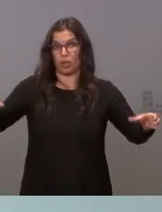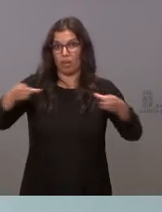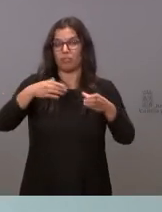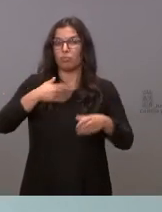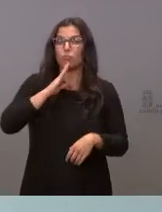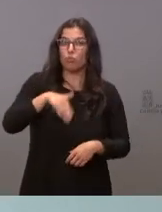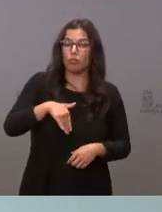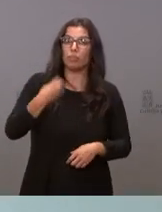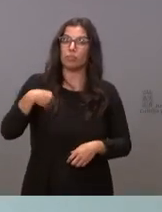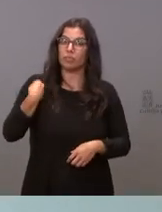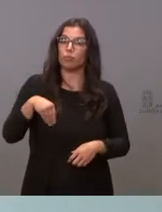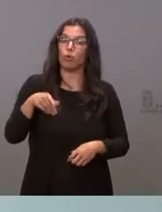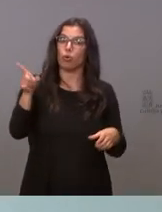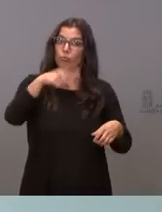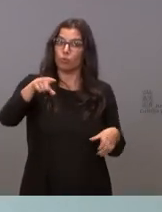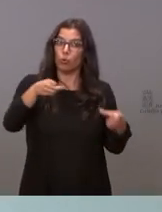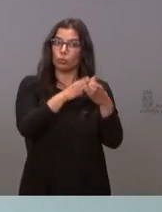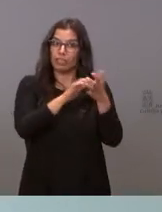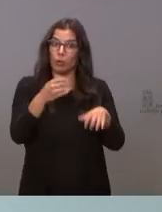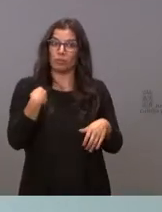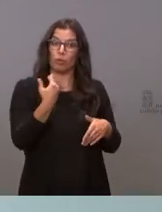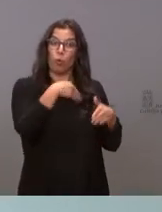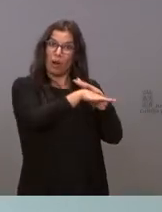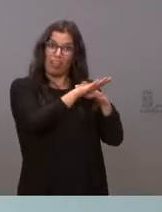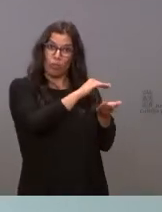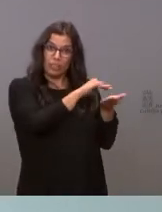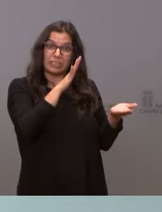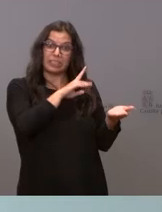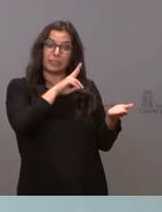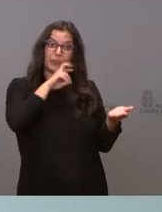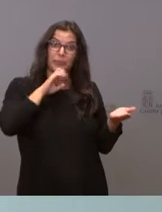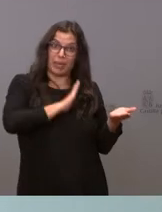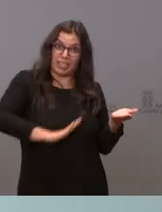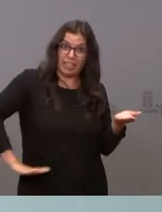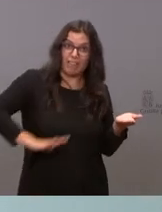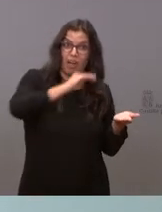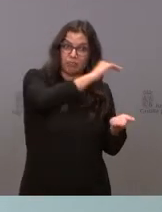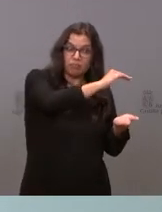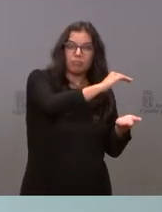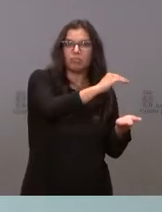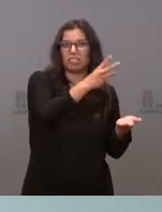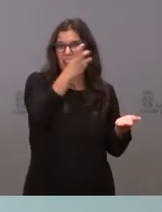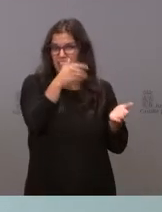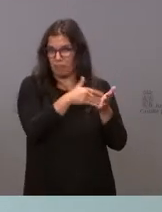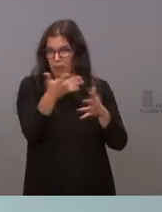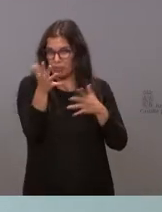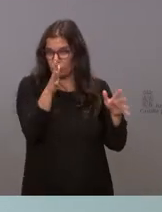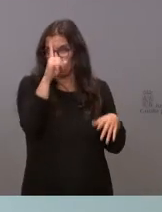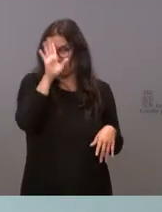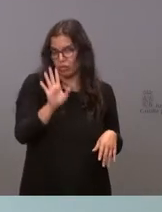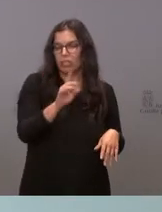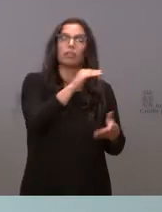que a lo mejor la Junta pudiera echar mano de ese estocaje que al parecer son en torno a 300.000 vacunas, no lo sé,